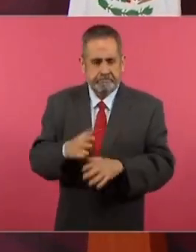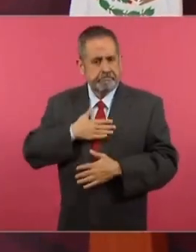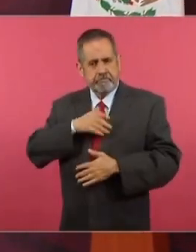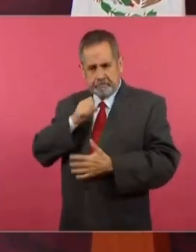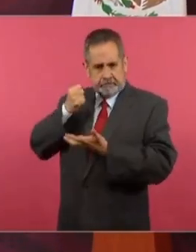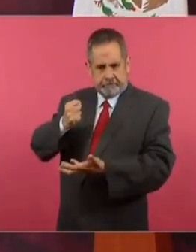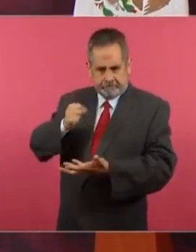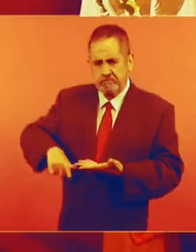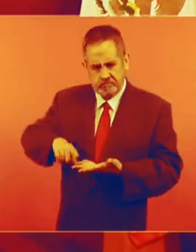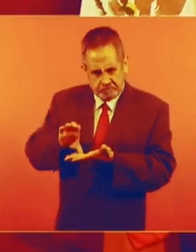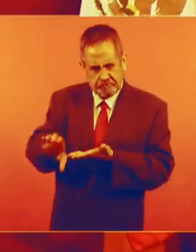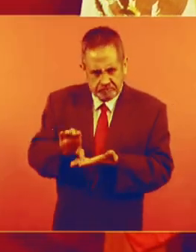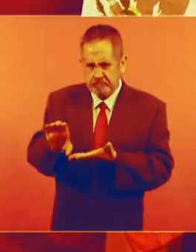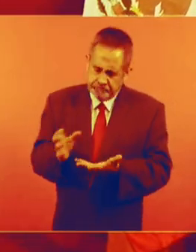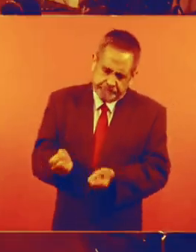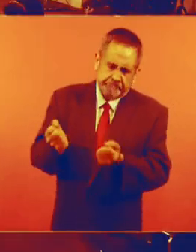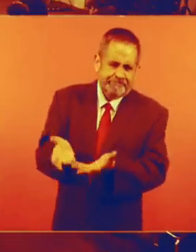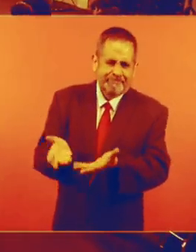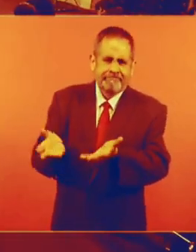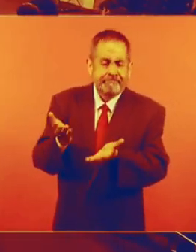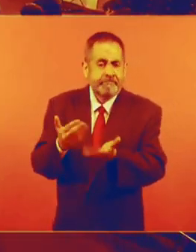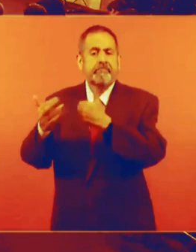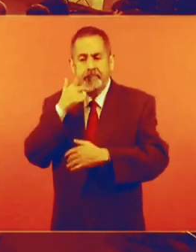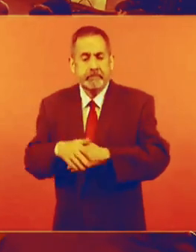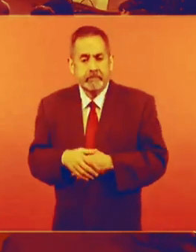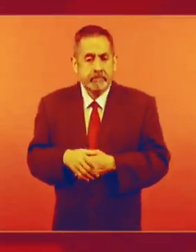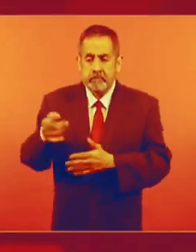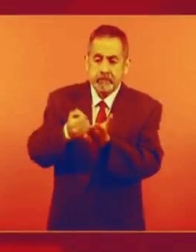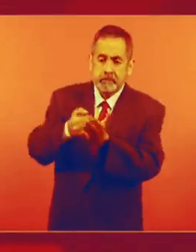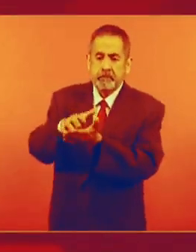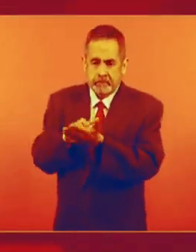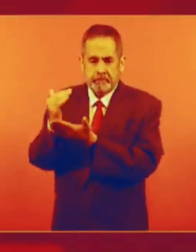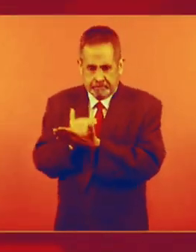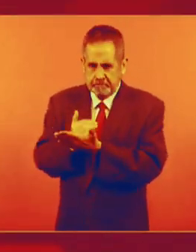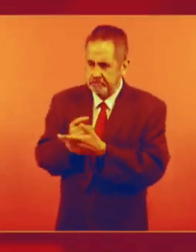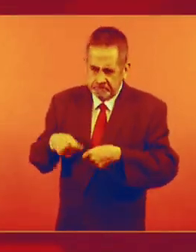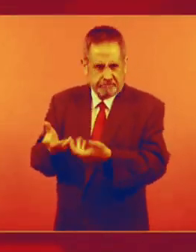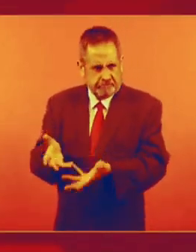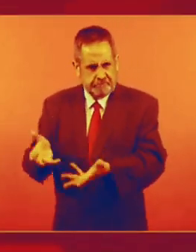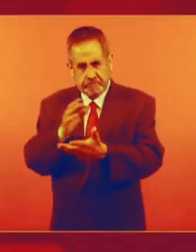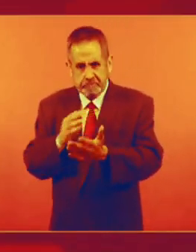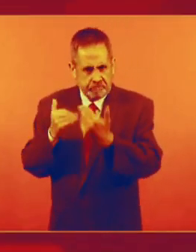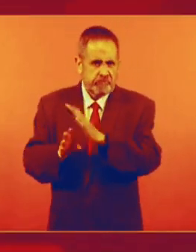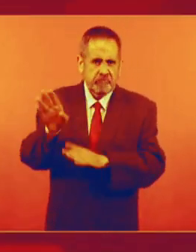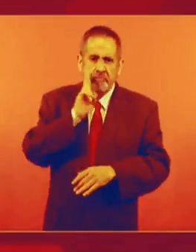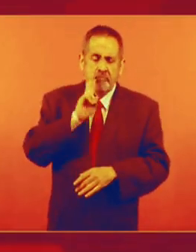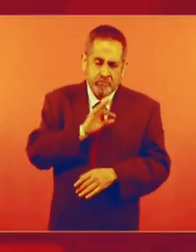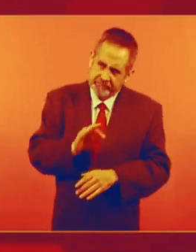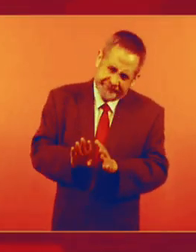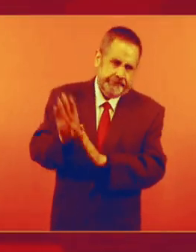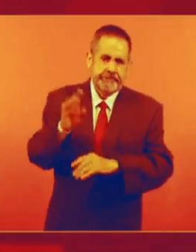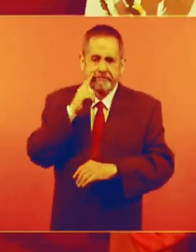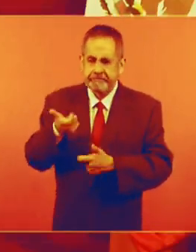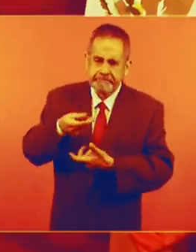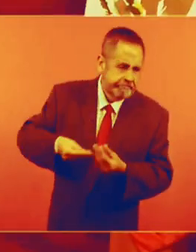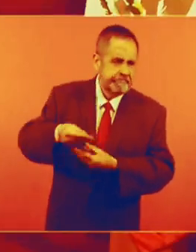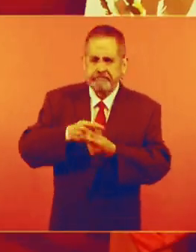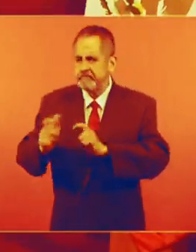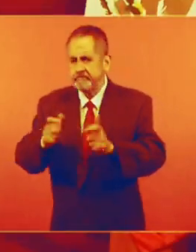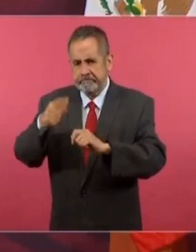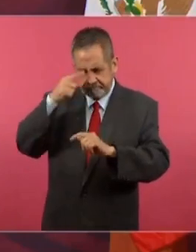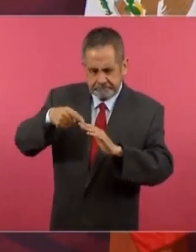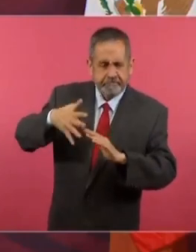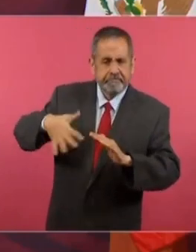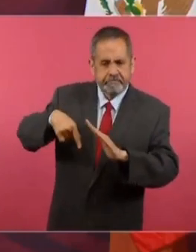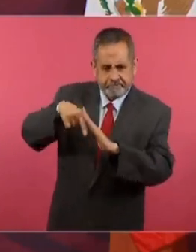presupuesto público. Se ayudó a Pemex. Se les bajaron los impuestos a Pemex. Para que tuviese posibilidad de financiar los trabajos de